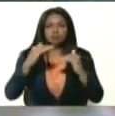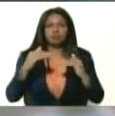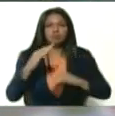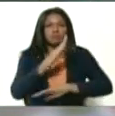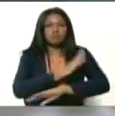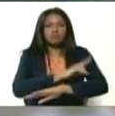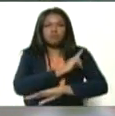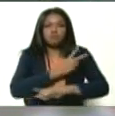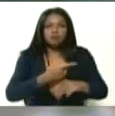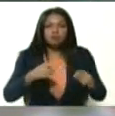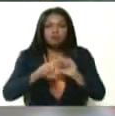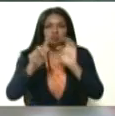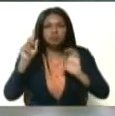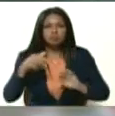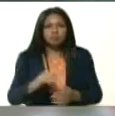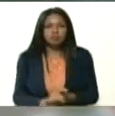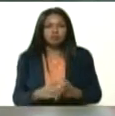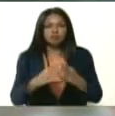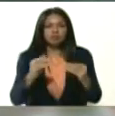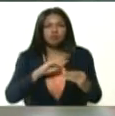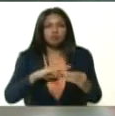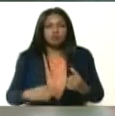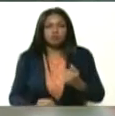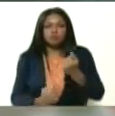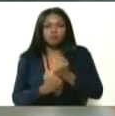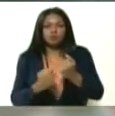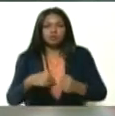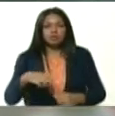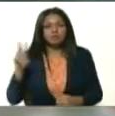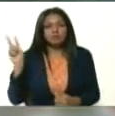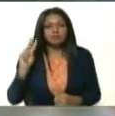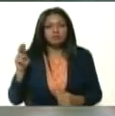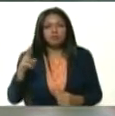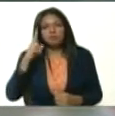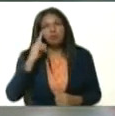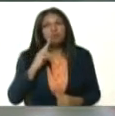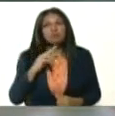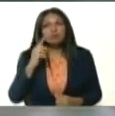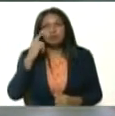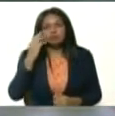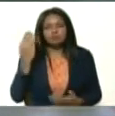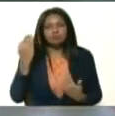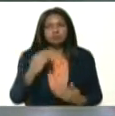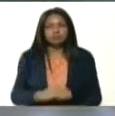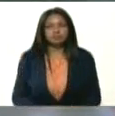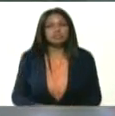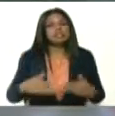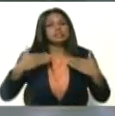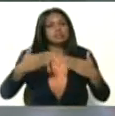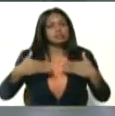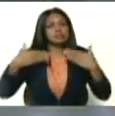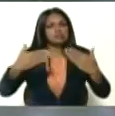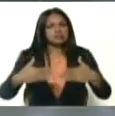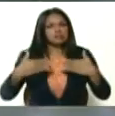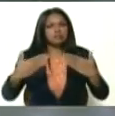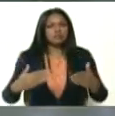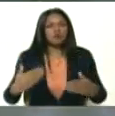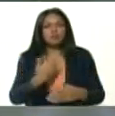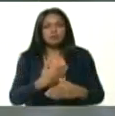moral de Rafael Correa. Toda nuestra solidaridad desde la Venezuela bolivariana. Adelante, Rafael Correa. Adelante.